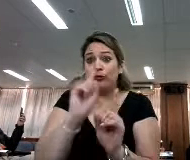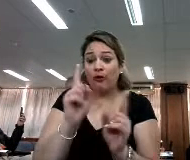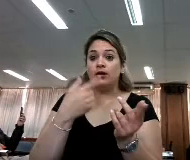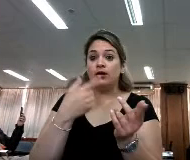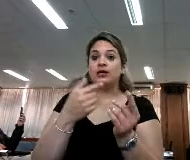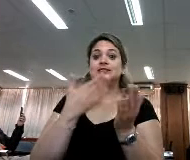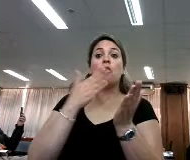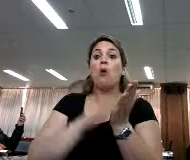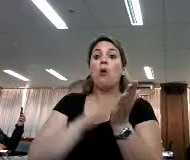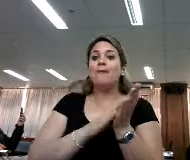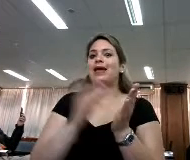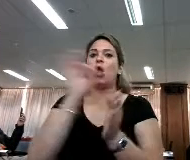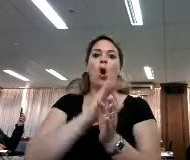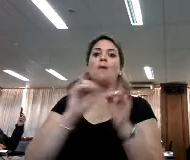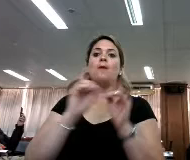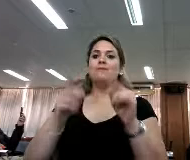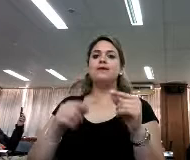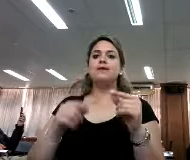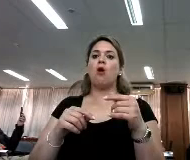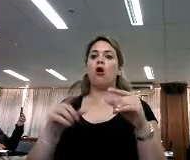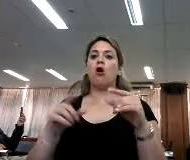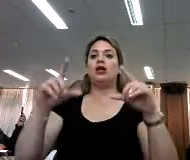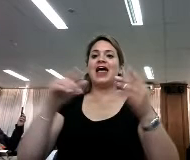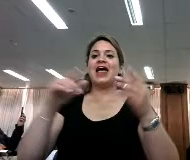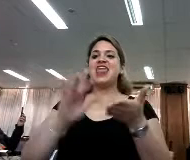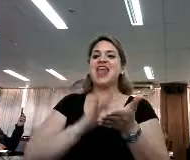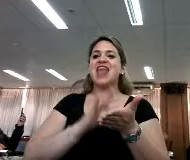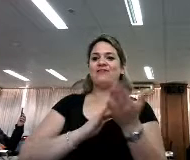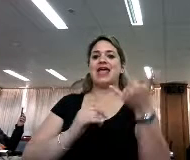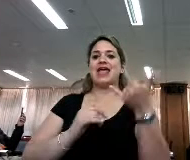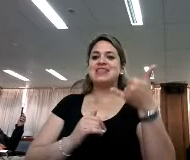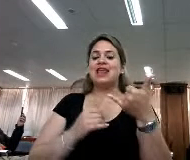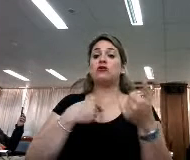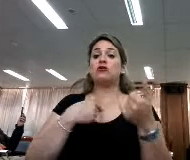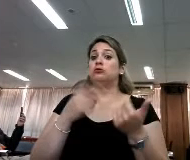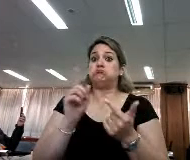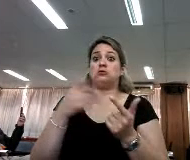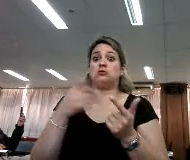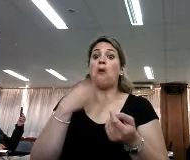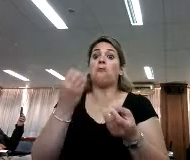ni lo que podríamos hacer con las pantallas para todas estas poblaciones que queremos incluir.